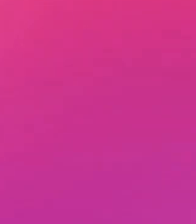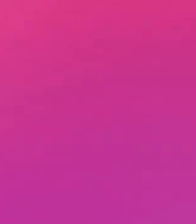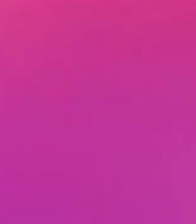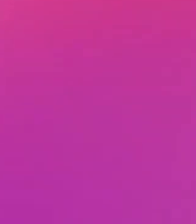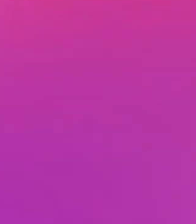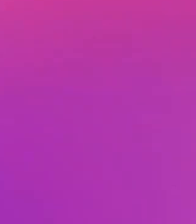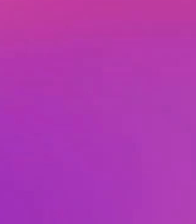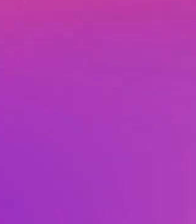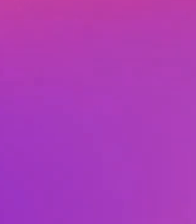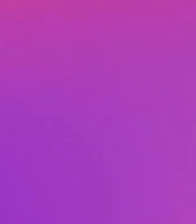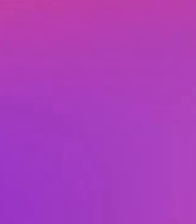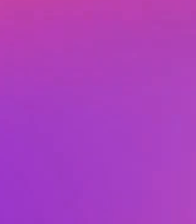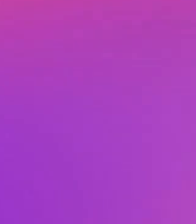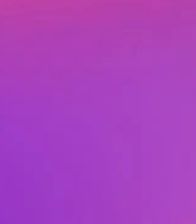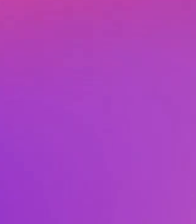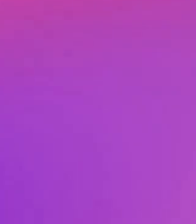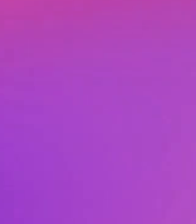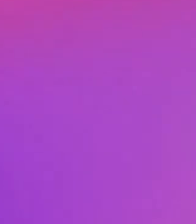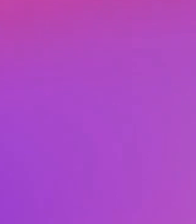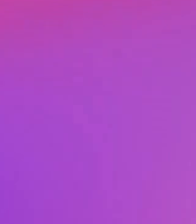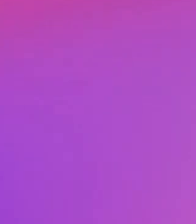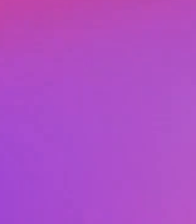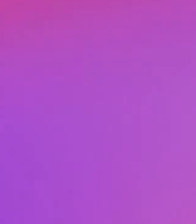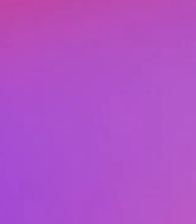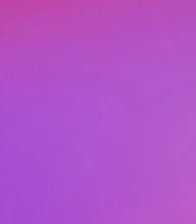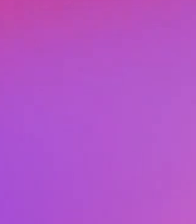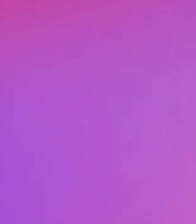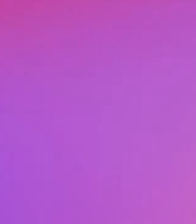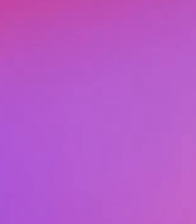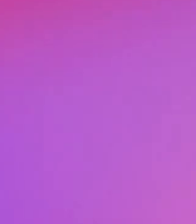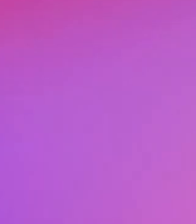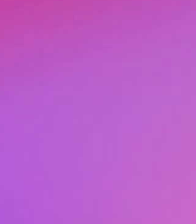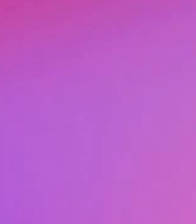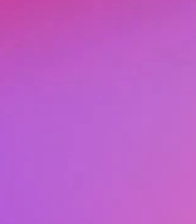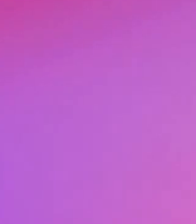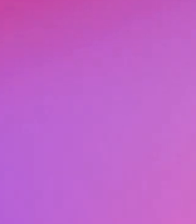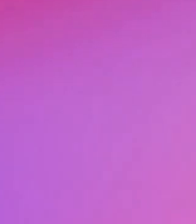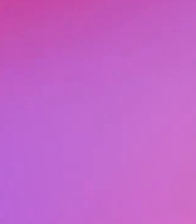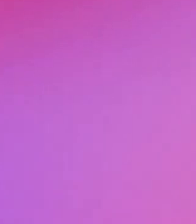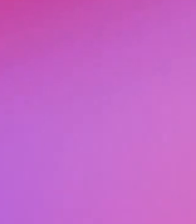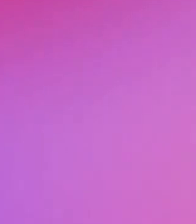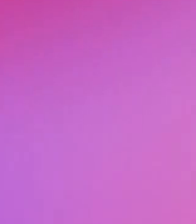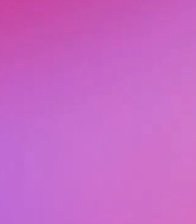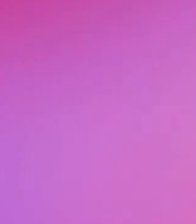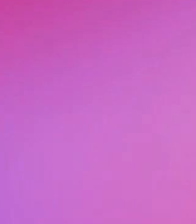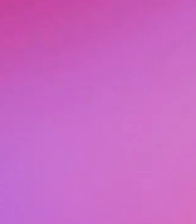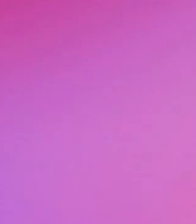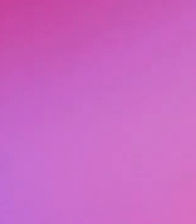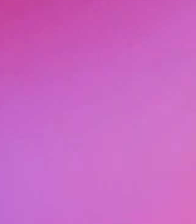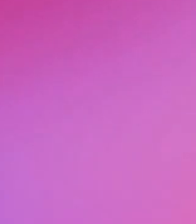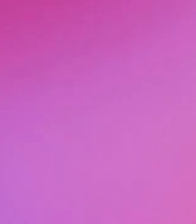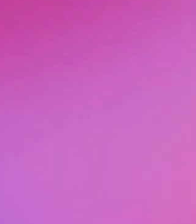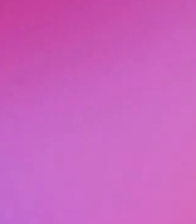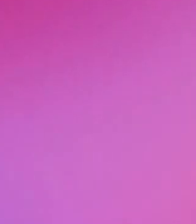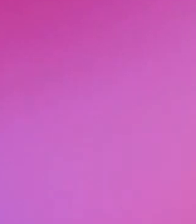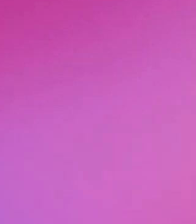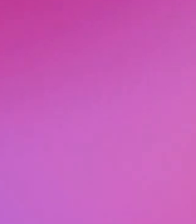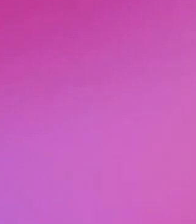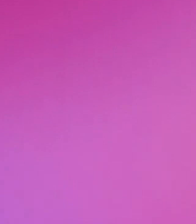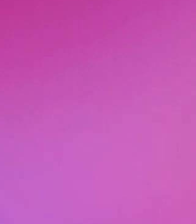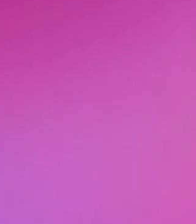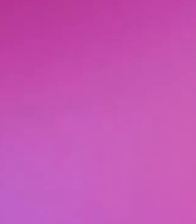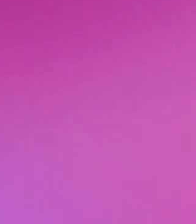plataformas nuevaescuelamexicana.cep.gov.mx y tripulantes.cep.gov